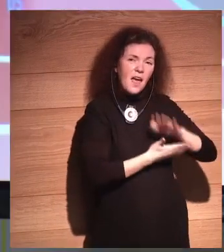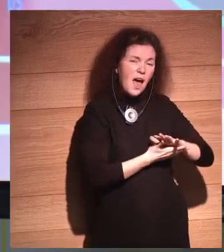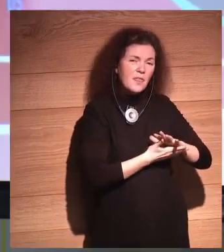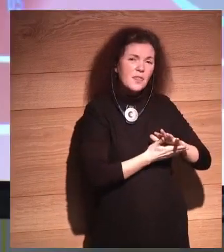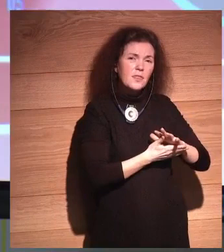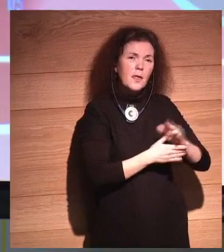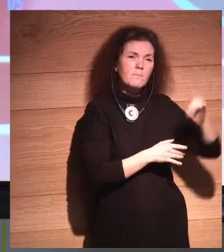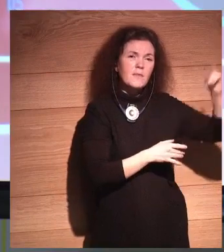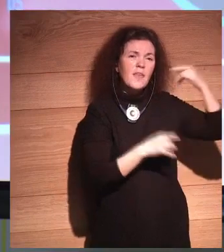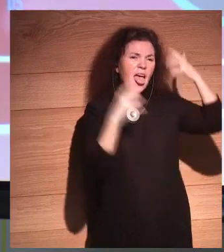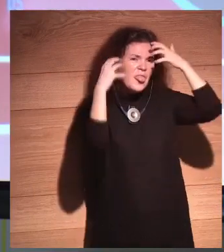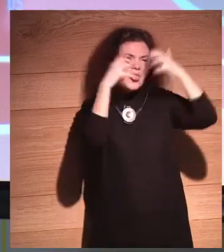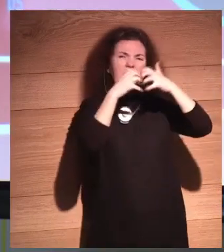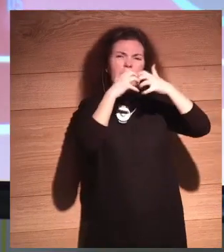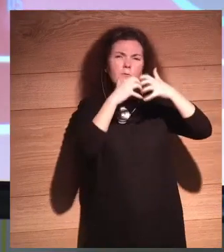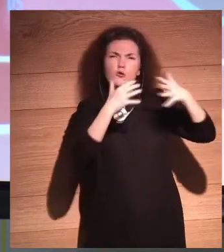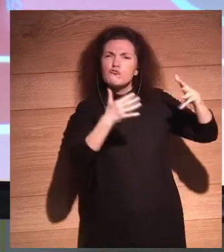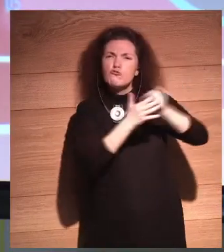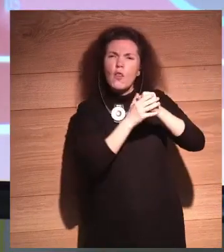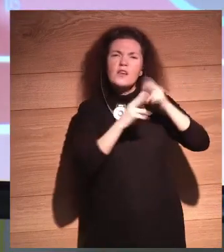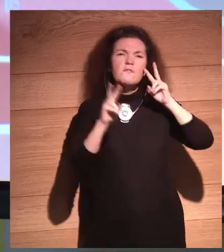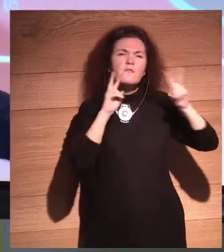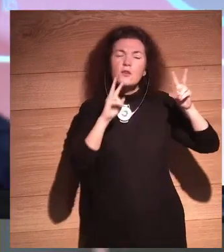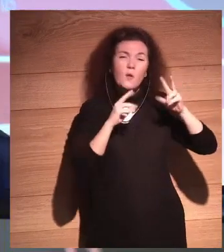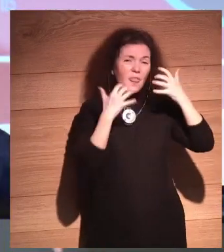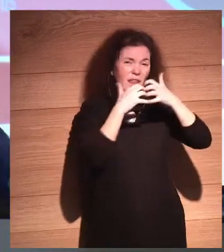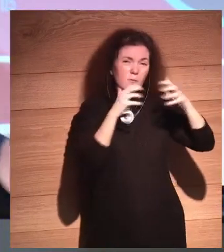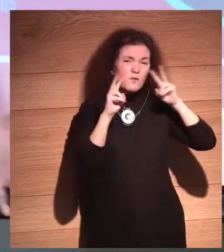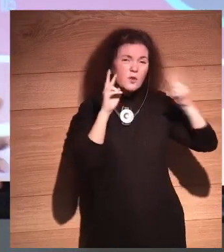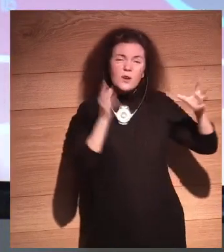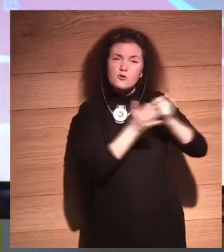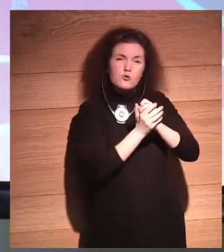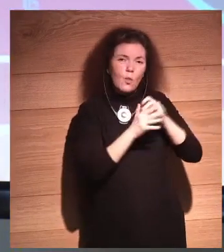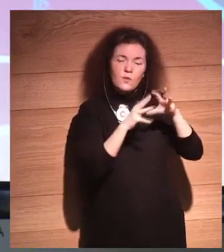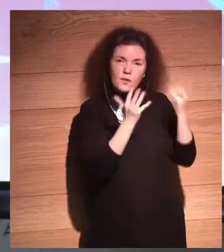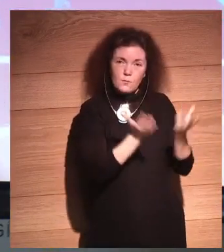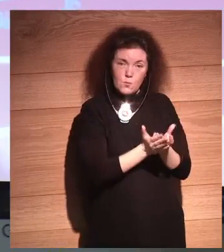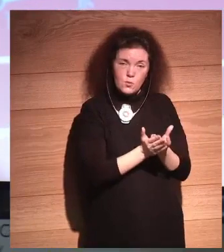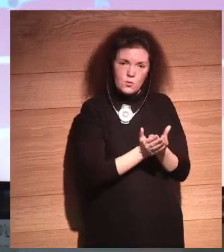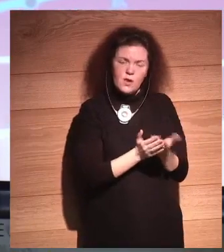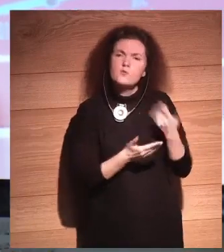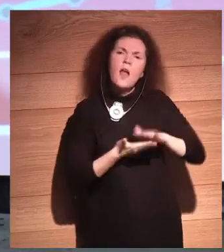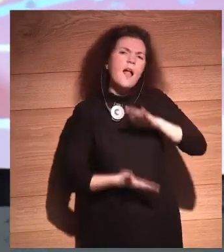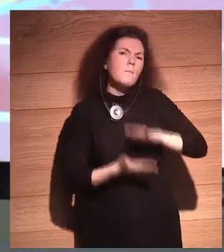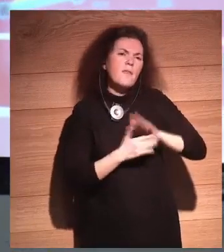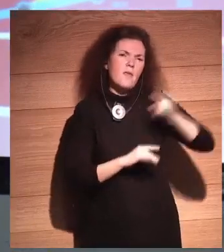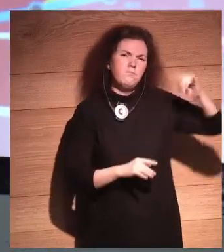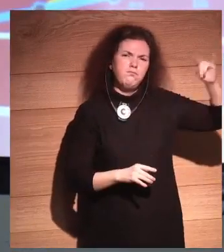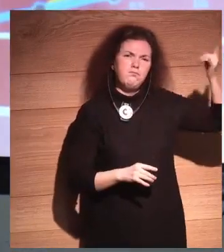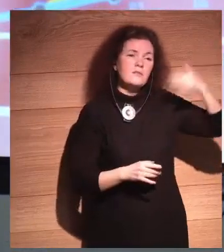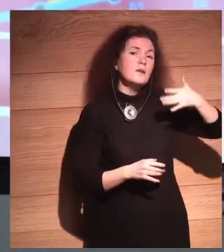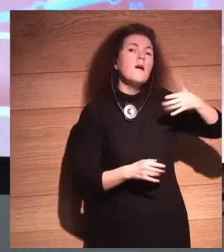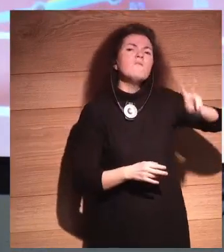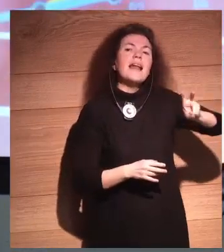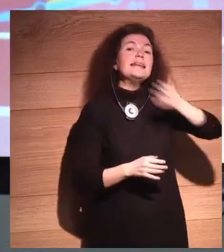los cerebros virtuales del mundo. Esto es una capacidad ingente que puede ser muy útil si